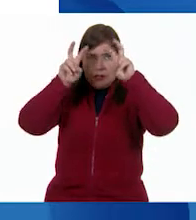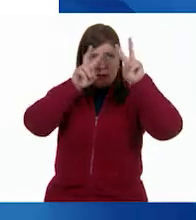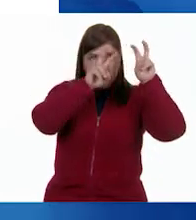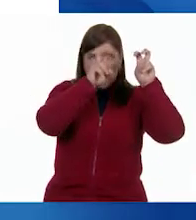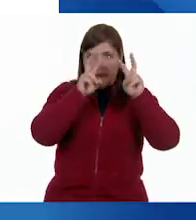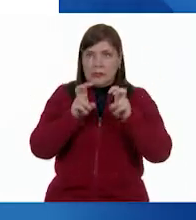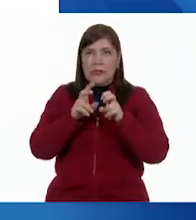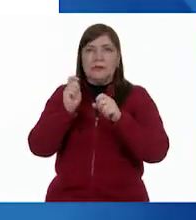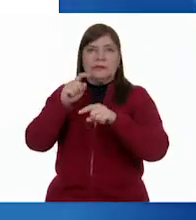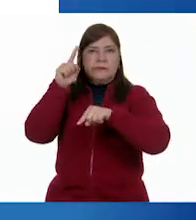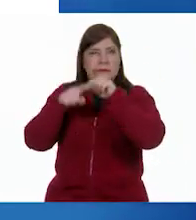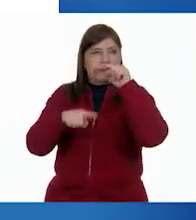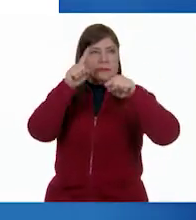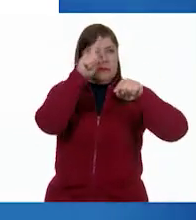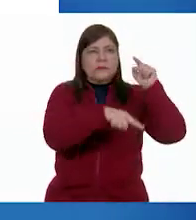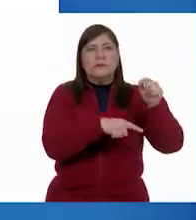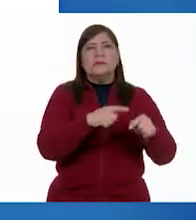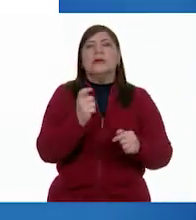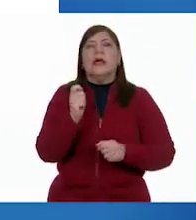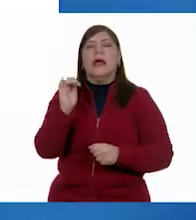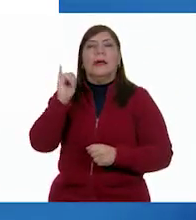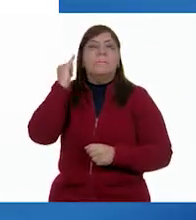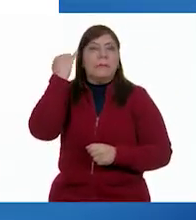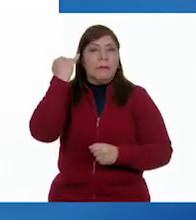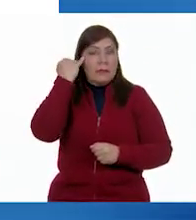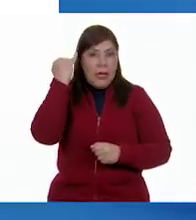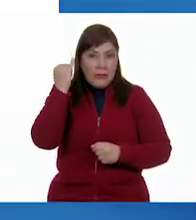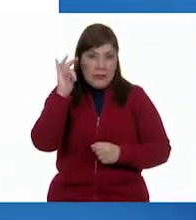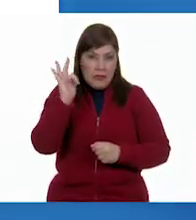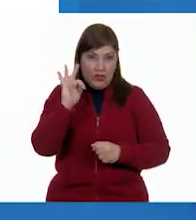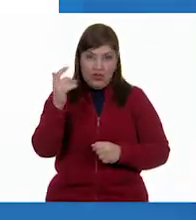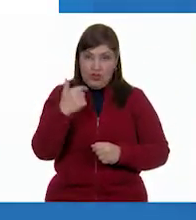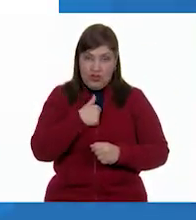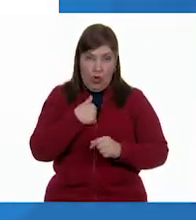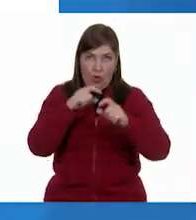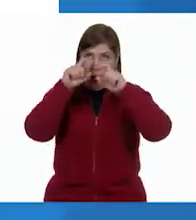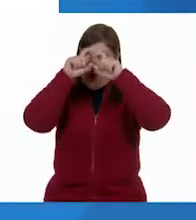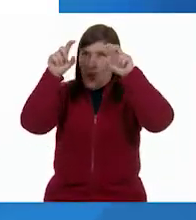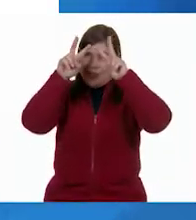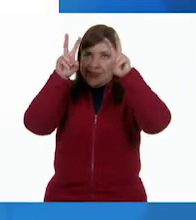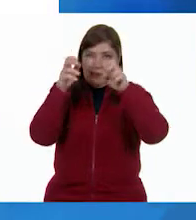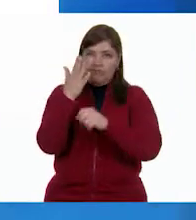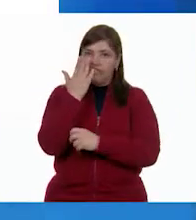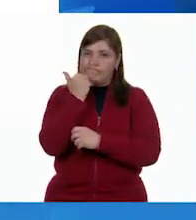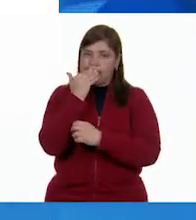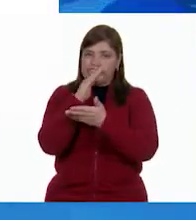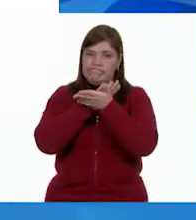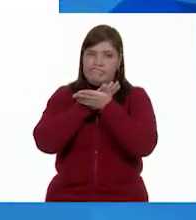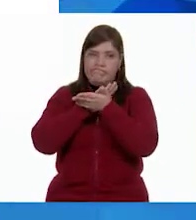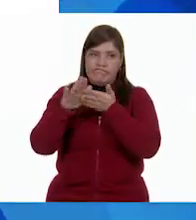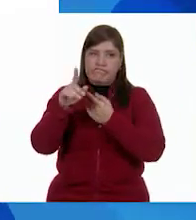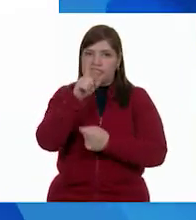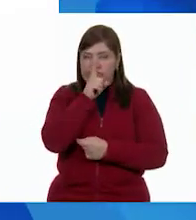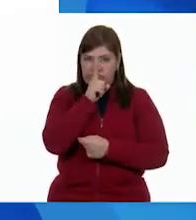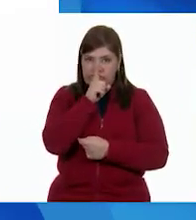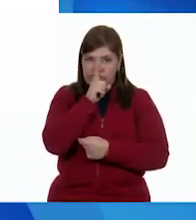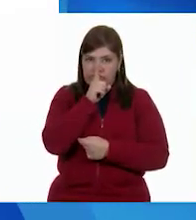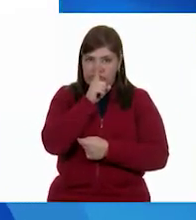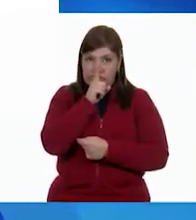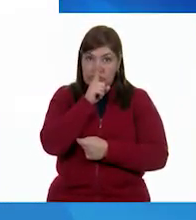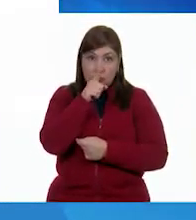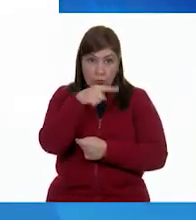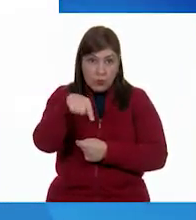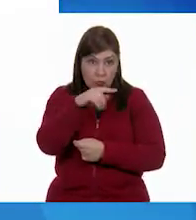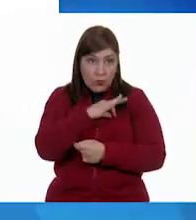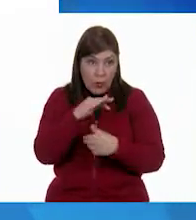intención, claro. ¿Ustedes pudieran comprender estas gráficas de barra teniendo el título cortado como aparecen